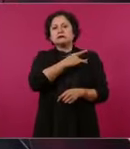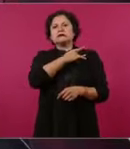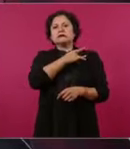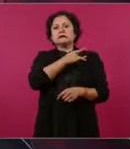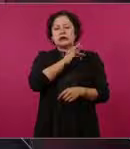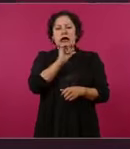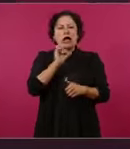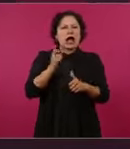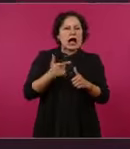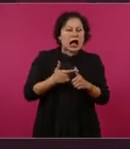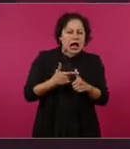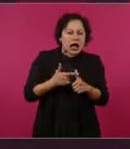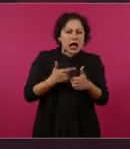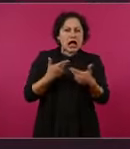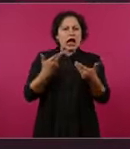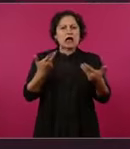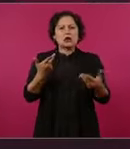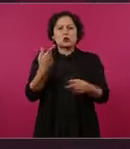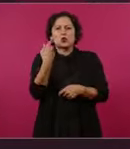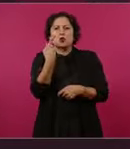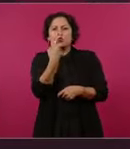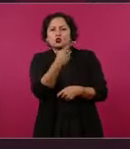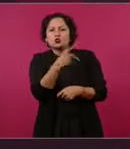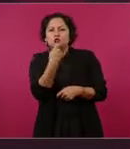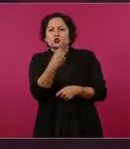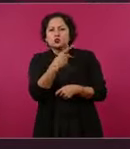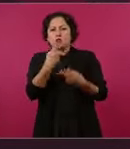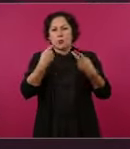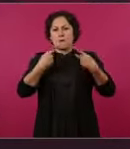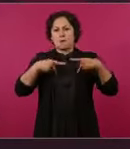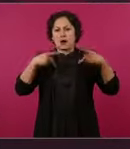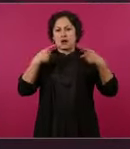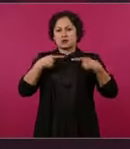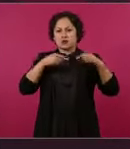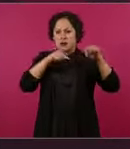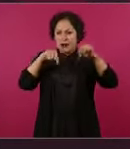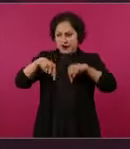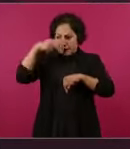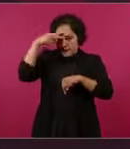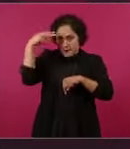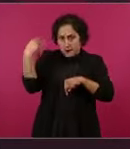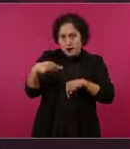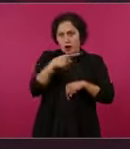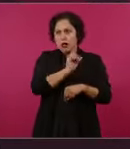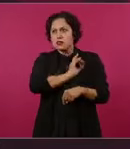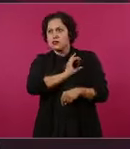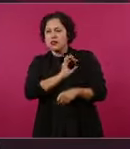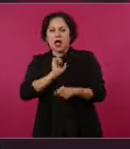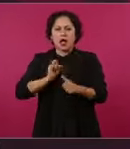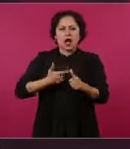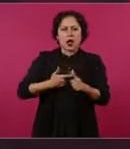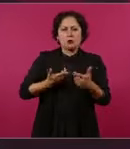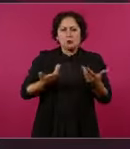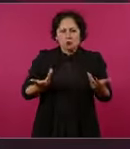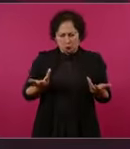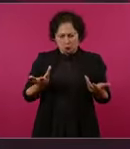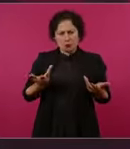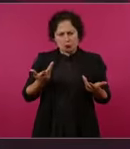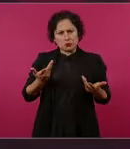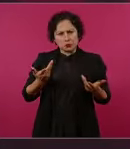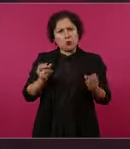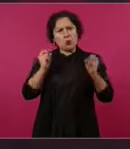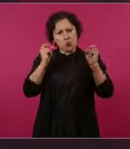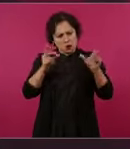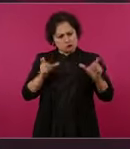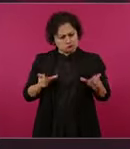sus inspectores, busquemos protegerlos como siempre lo